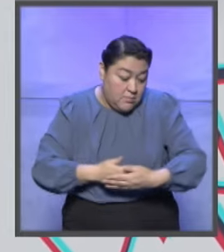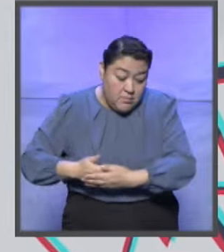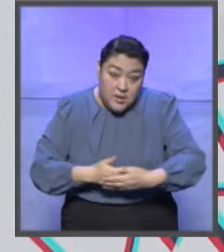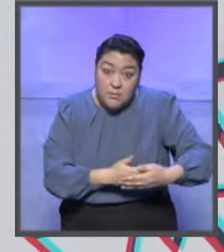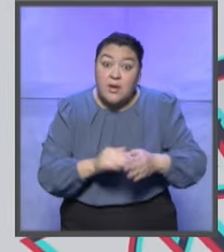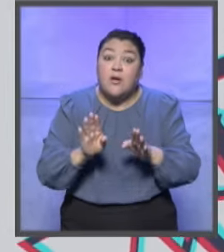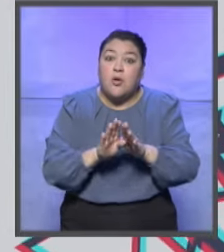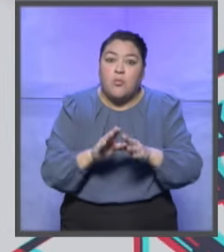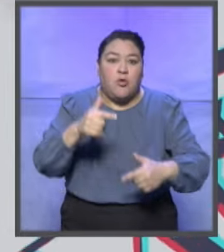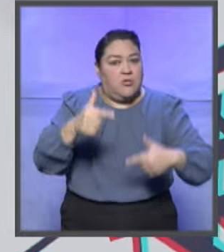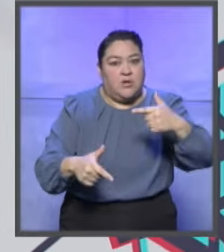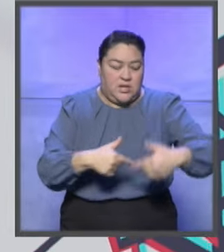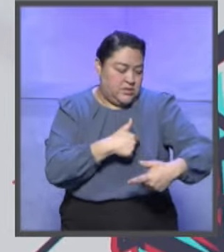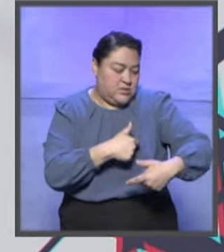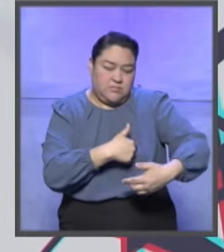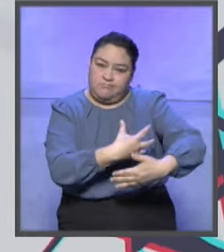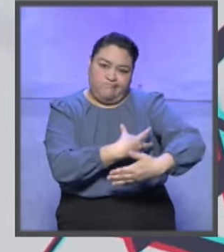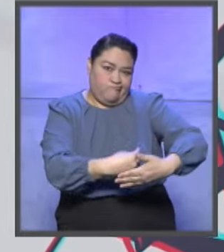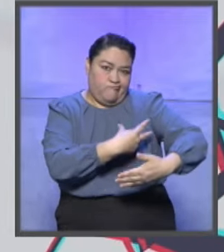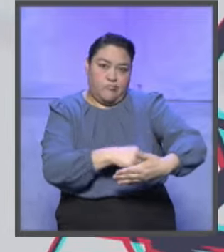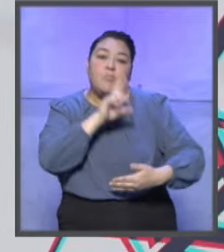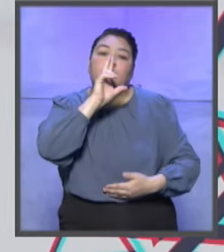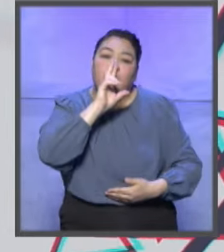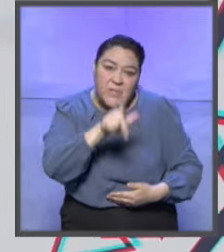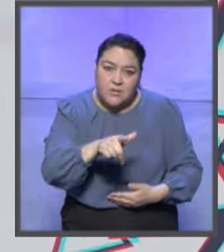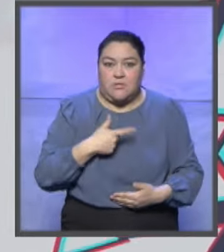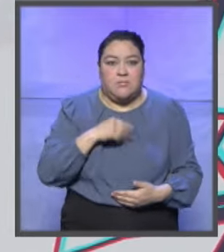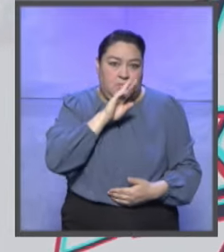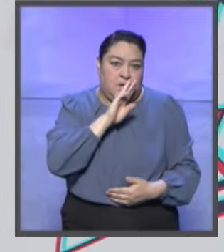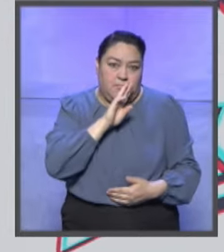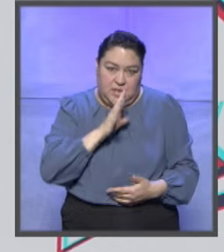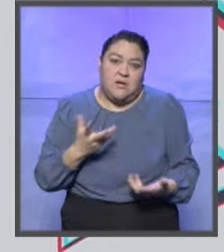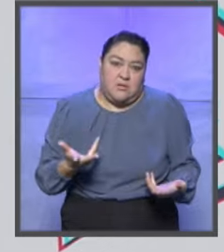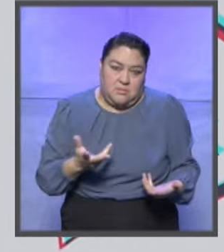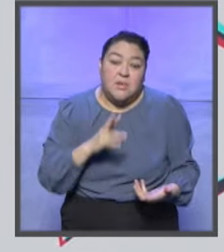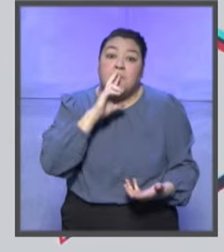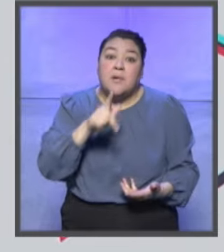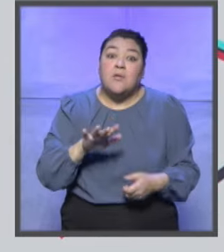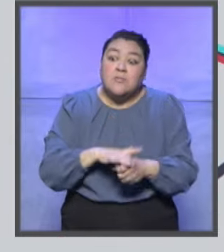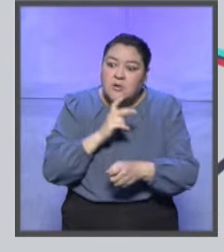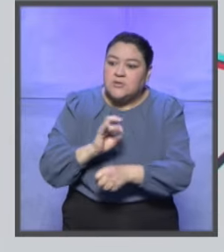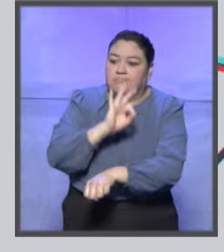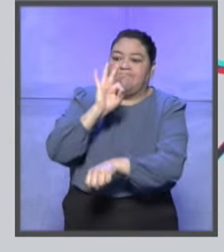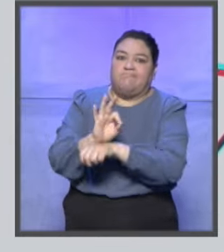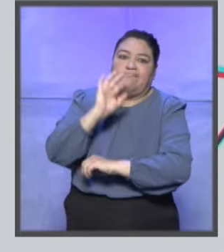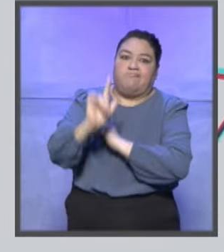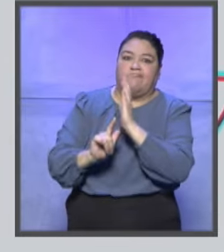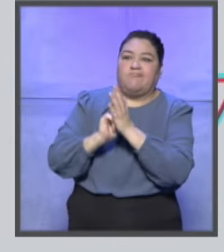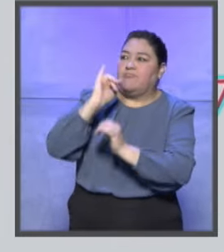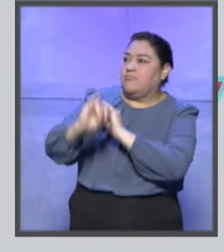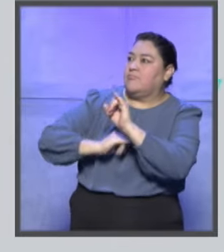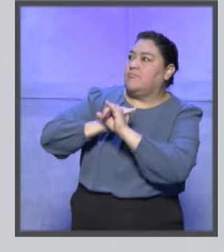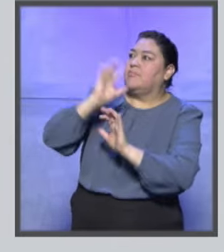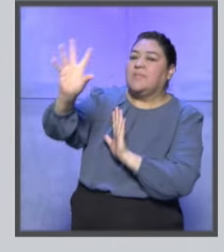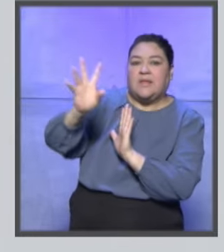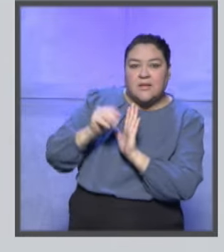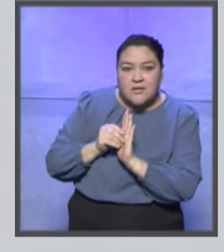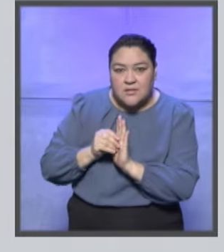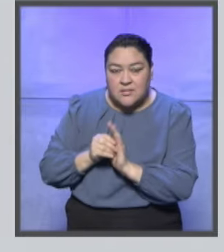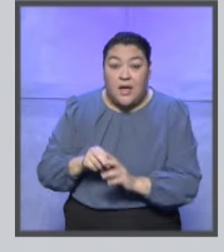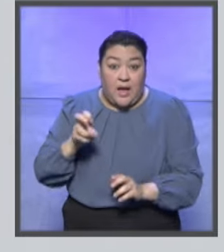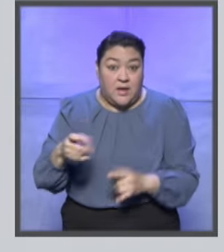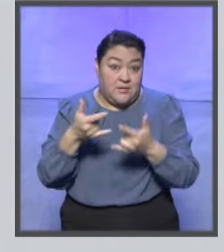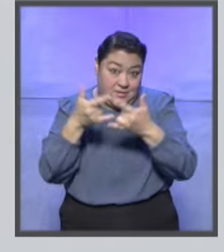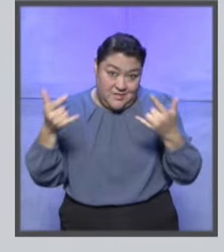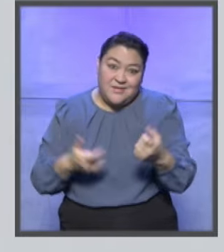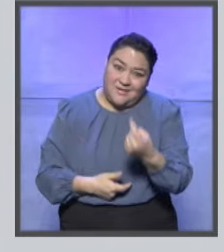los niños y las niñas y por eso nosotros creemos que esa protección debe estar estandarizada como se hace a nivel internacional. Pues